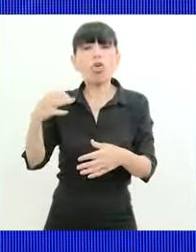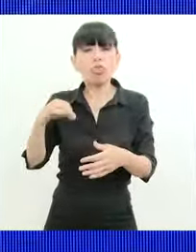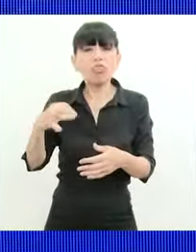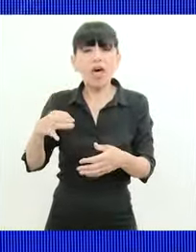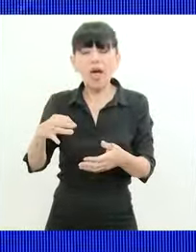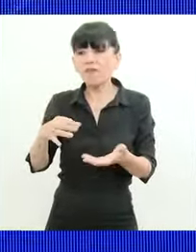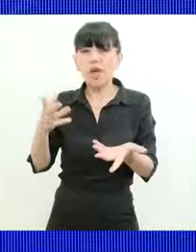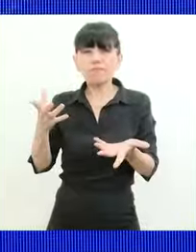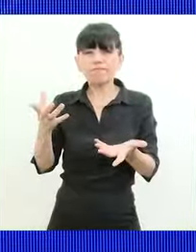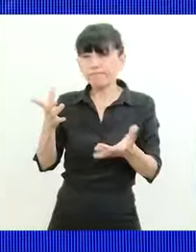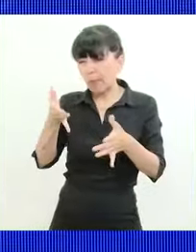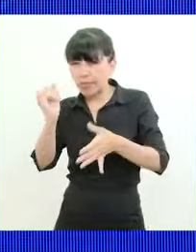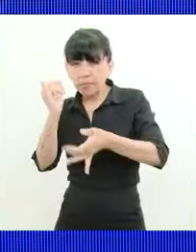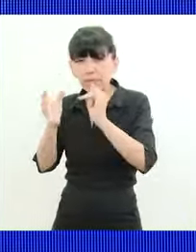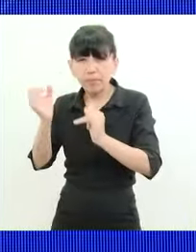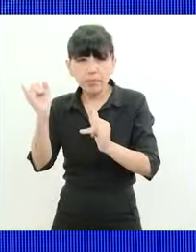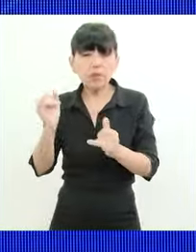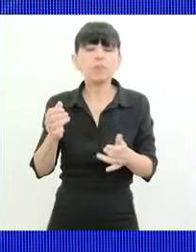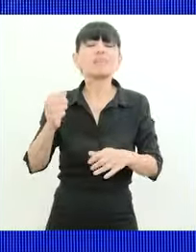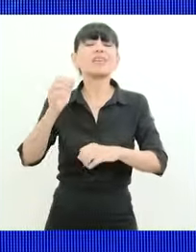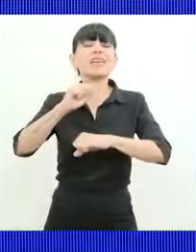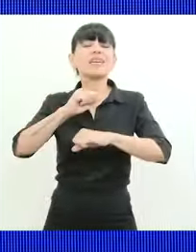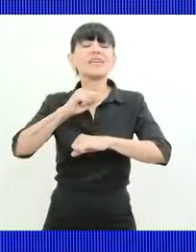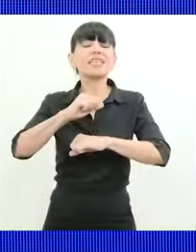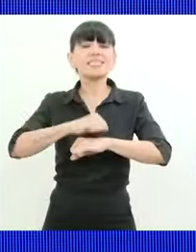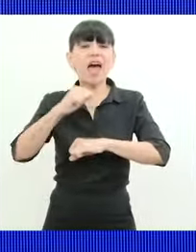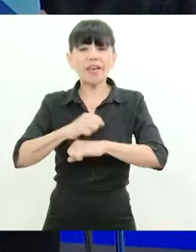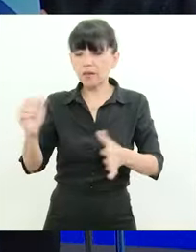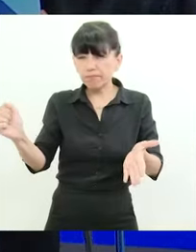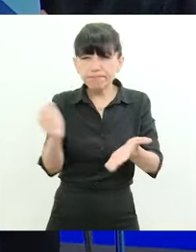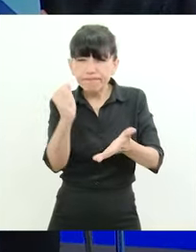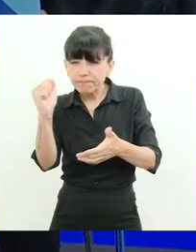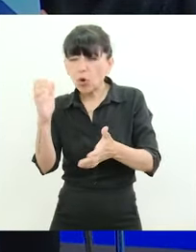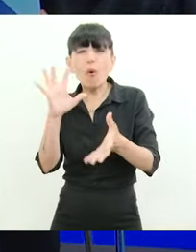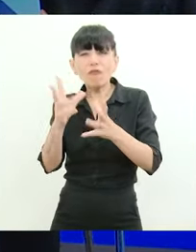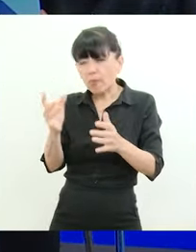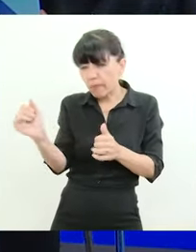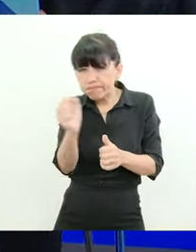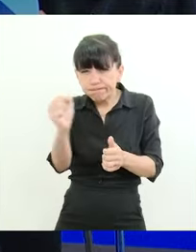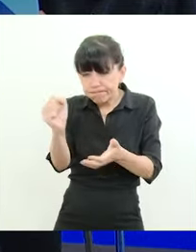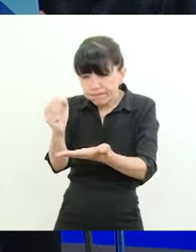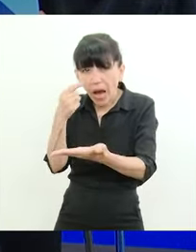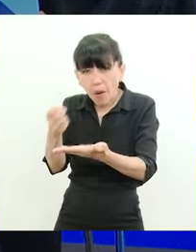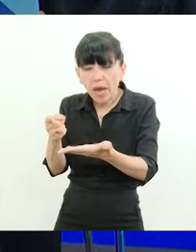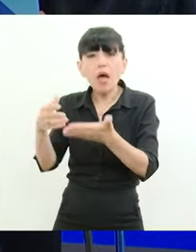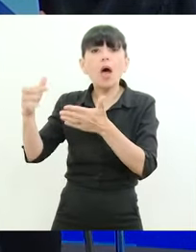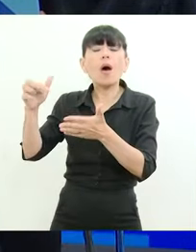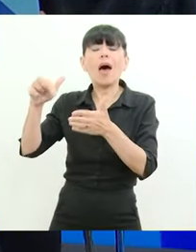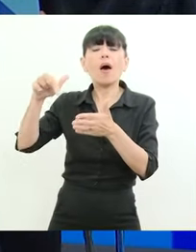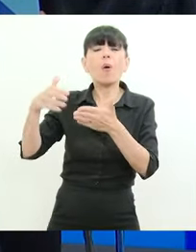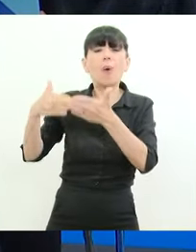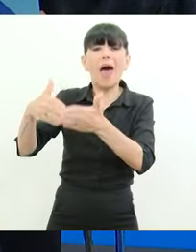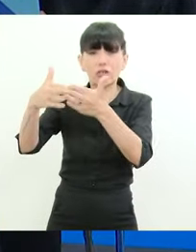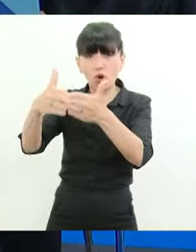todos los puertos privados de Rosario escáner obligatorio no solamente escáner al barco sino